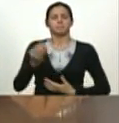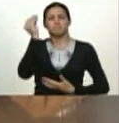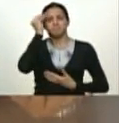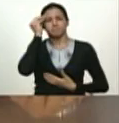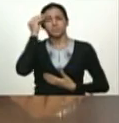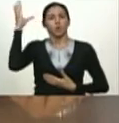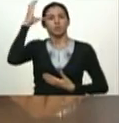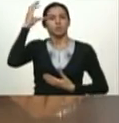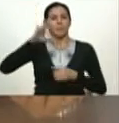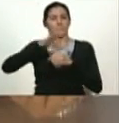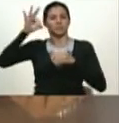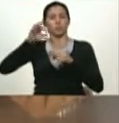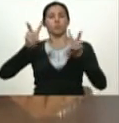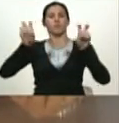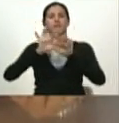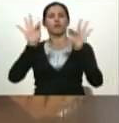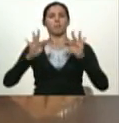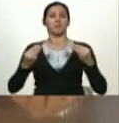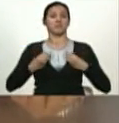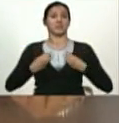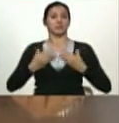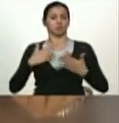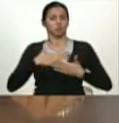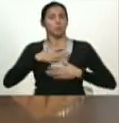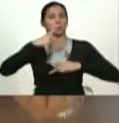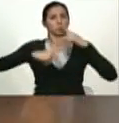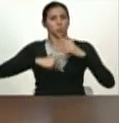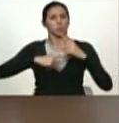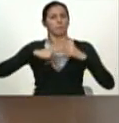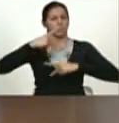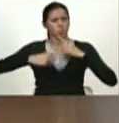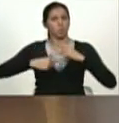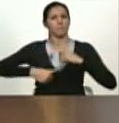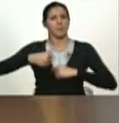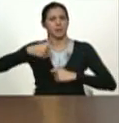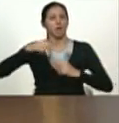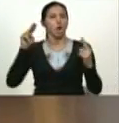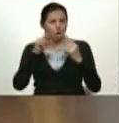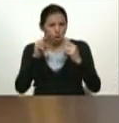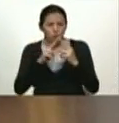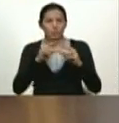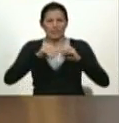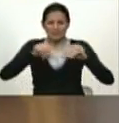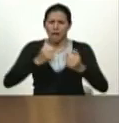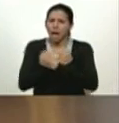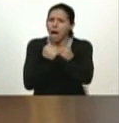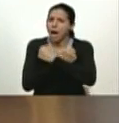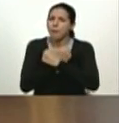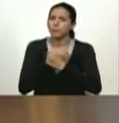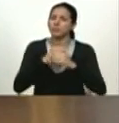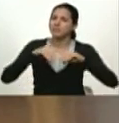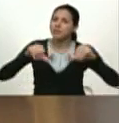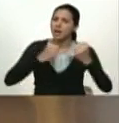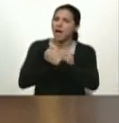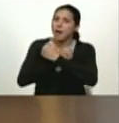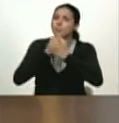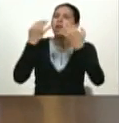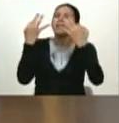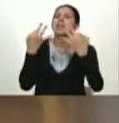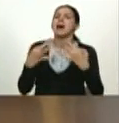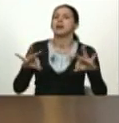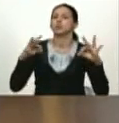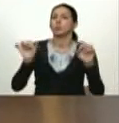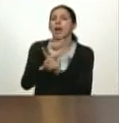ético es una nueva cultura de vida yo produzco produzco conozco la tierra la amo amo la naturaleza y veo como la